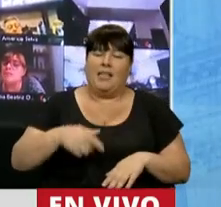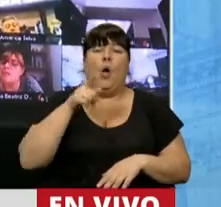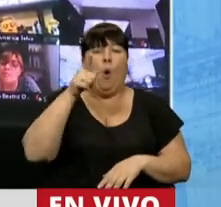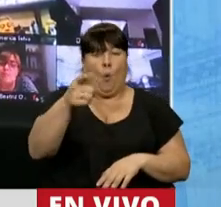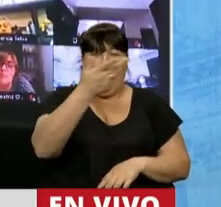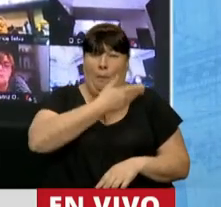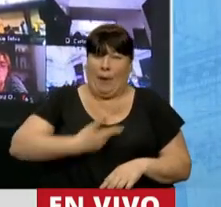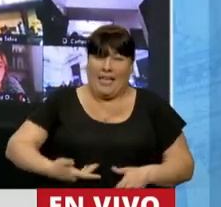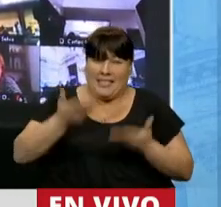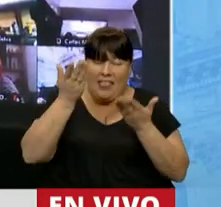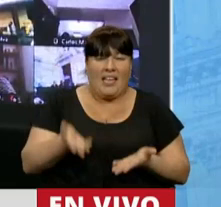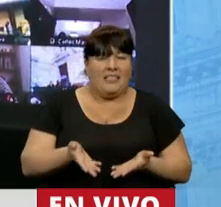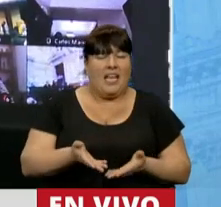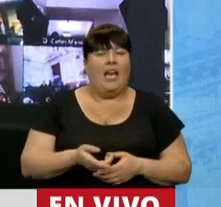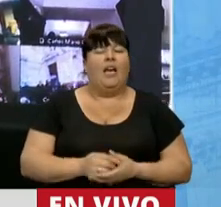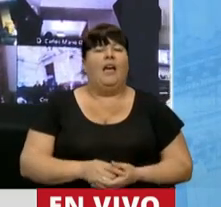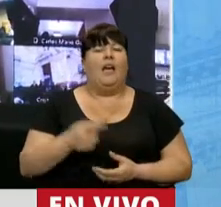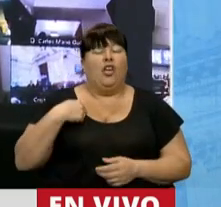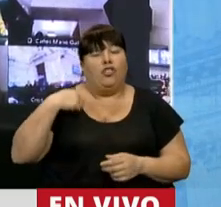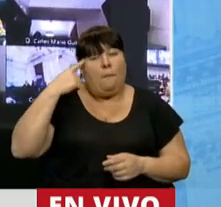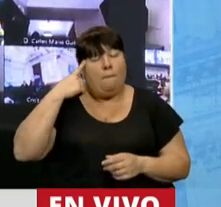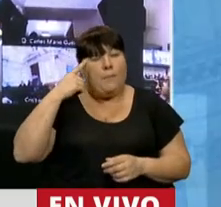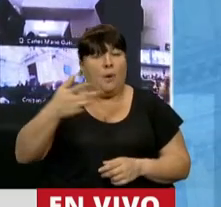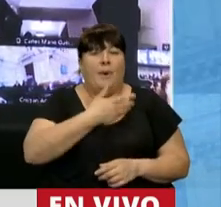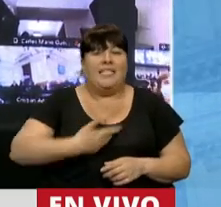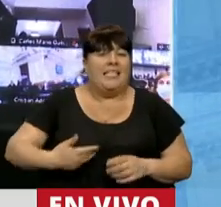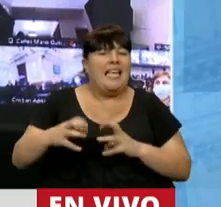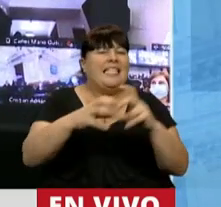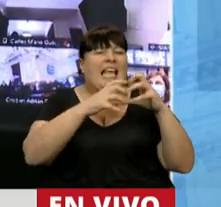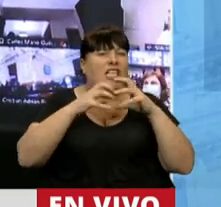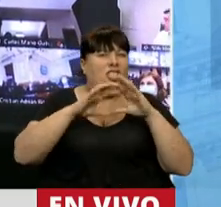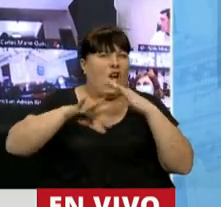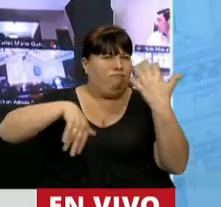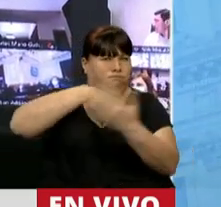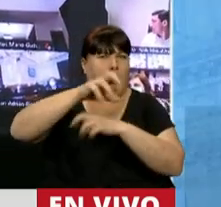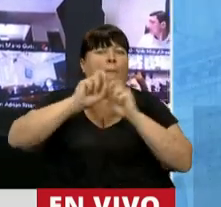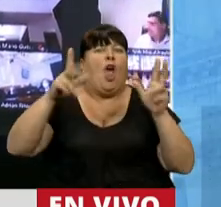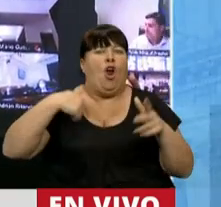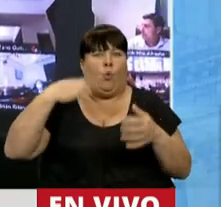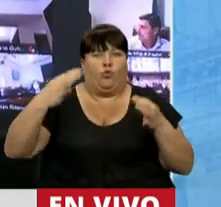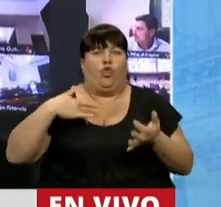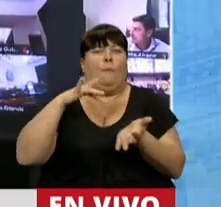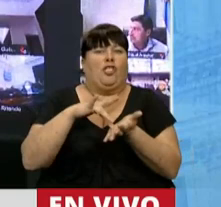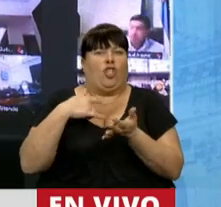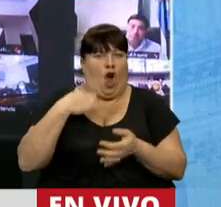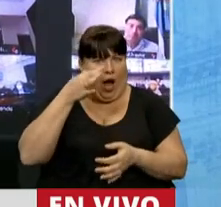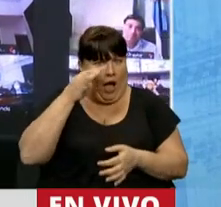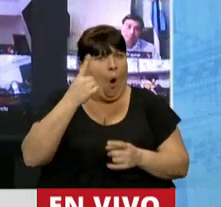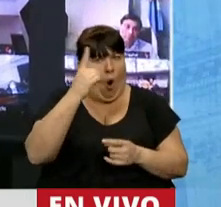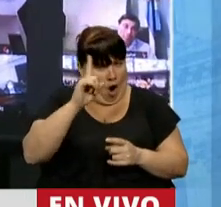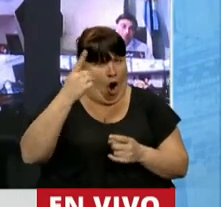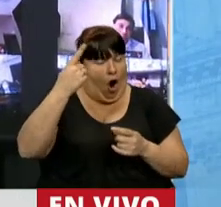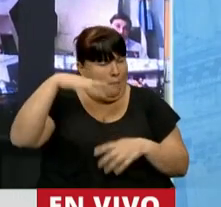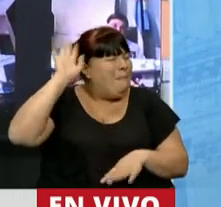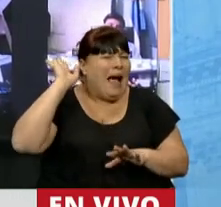siendo Presidente, presidió, a mi entender, una de las sesiones más escandalosas que a mí me tocó presenciar. No la única.